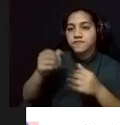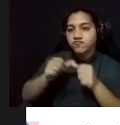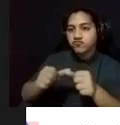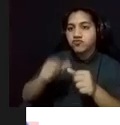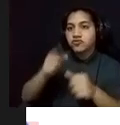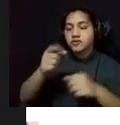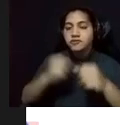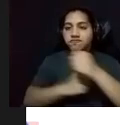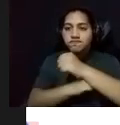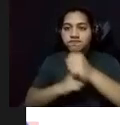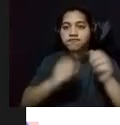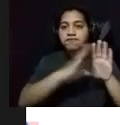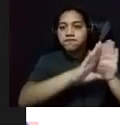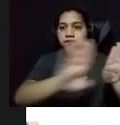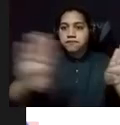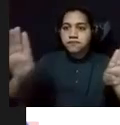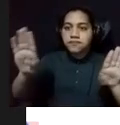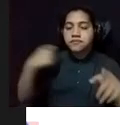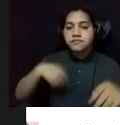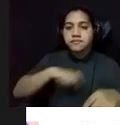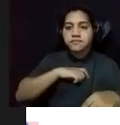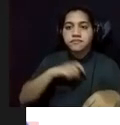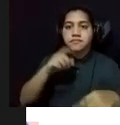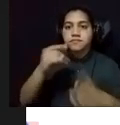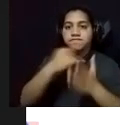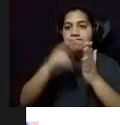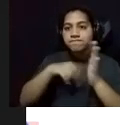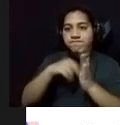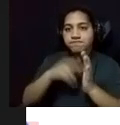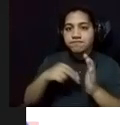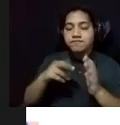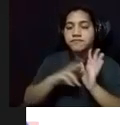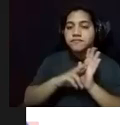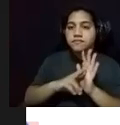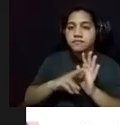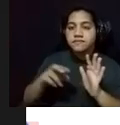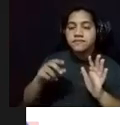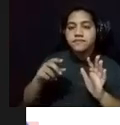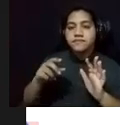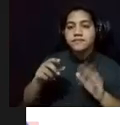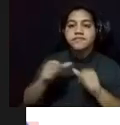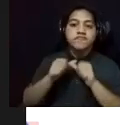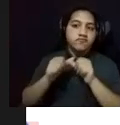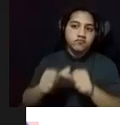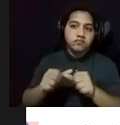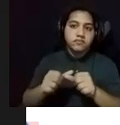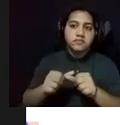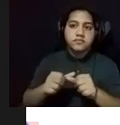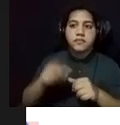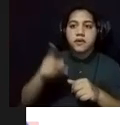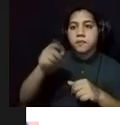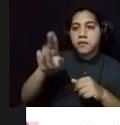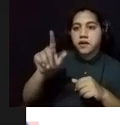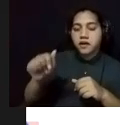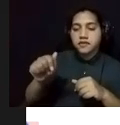la muralla del cementerio representa parte de una muralla que aún se conserva entre la perla y los